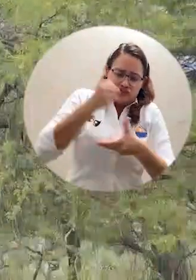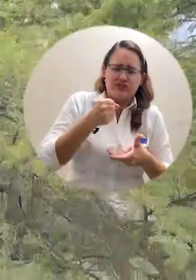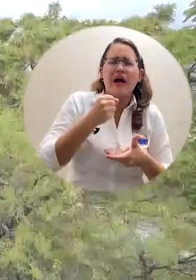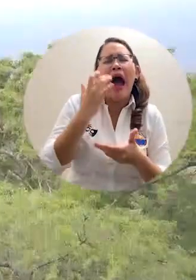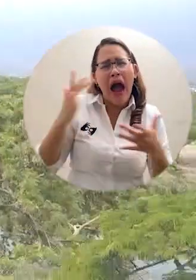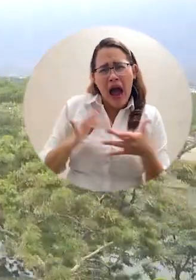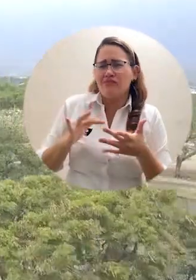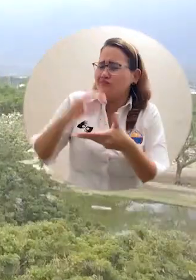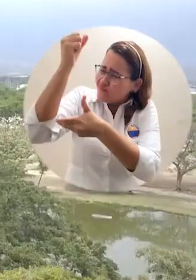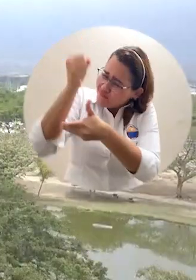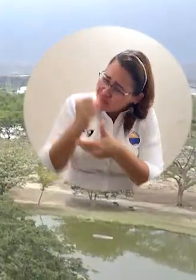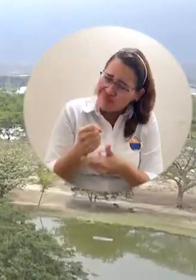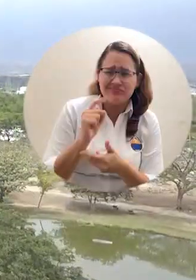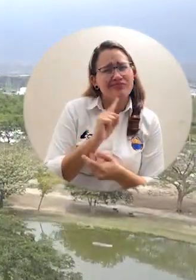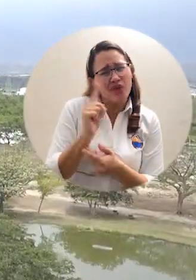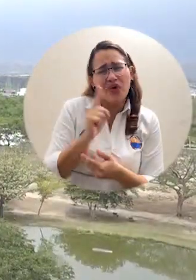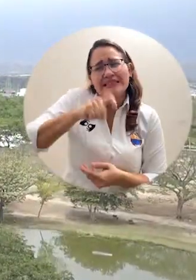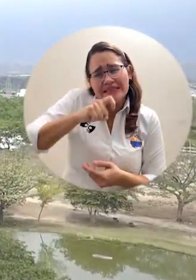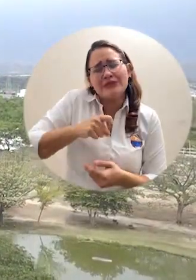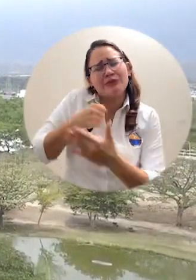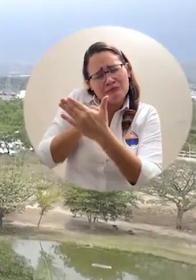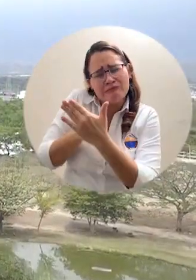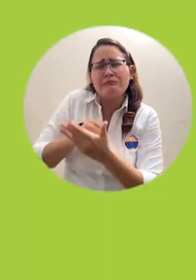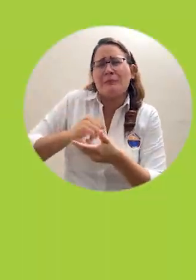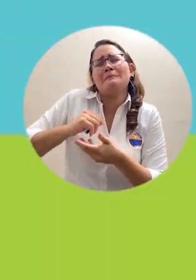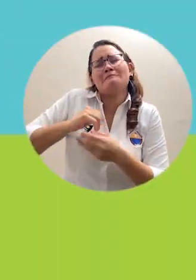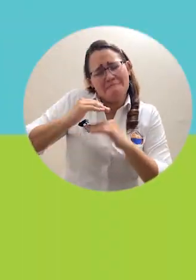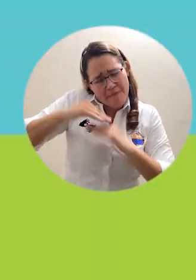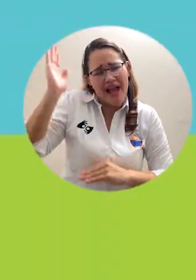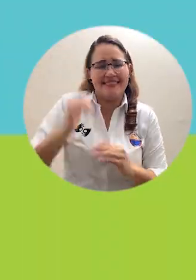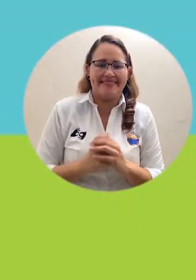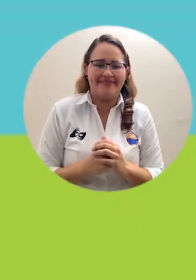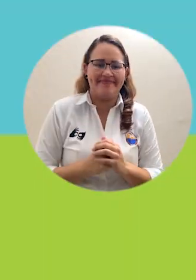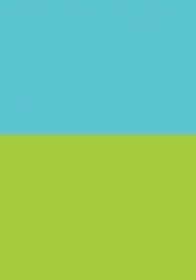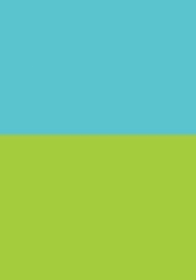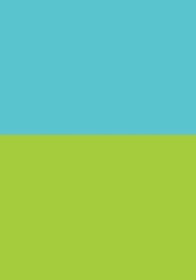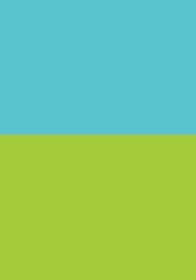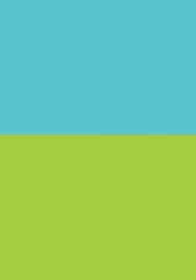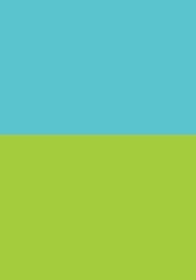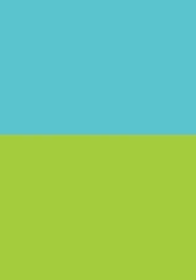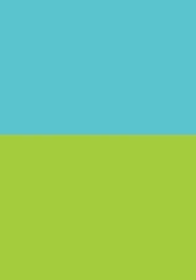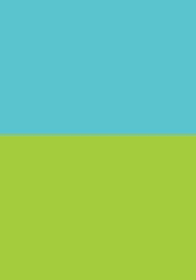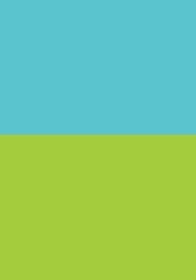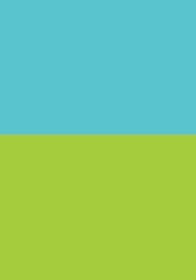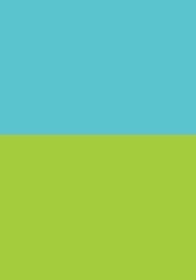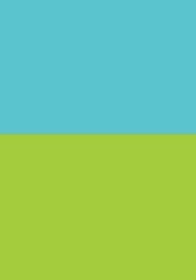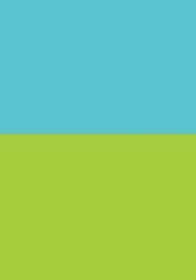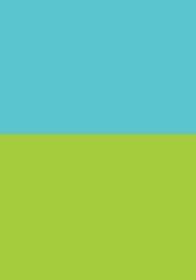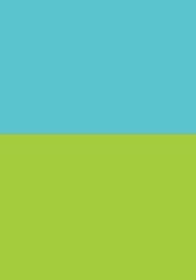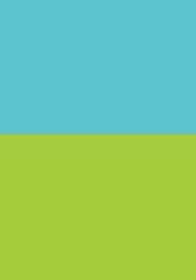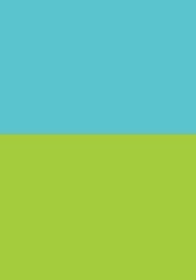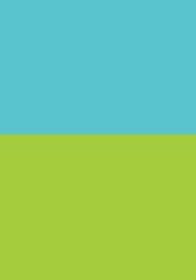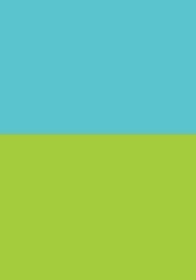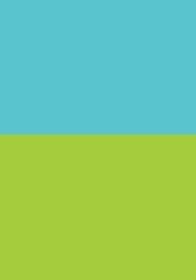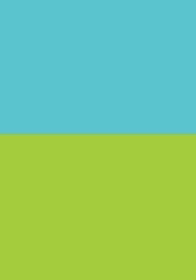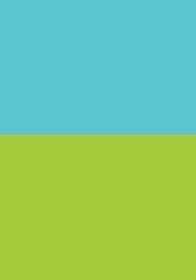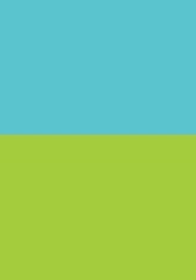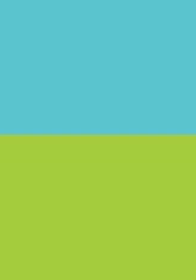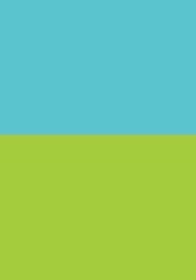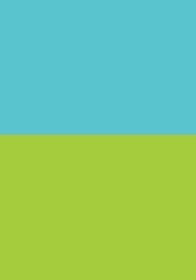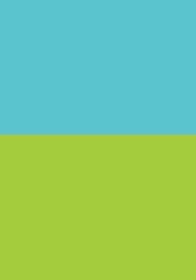estudiante que reciben las universidades del SUE. Universidad del Magdalena. Más incluyente e